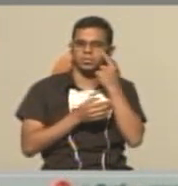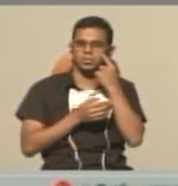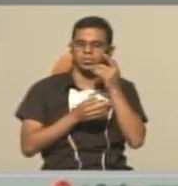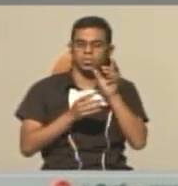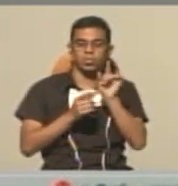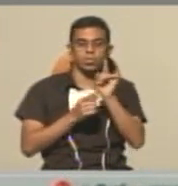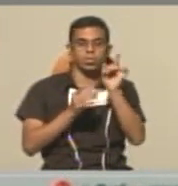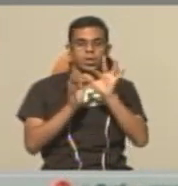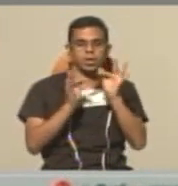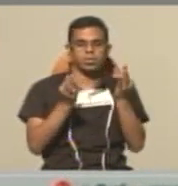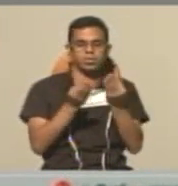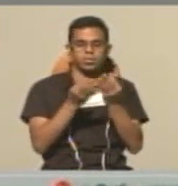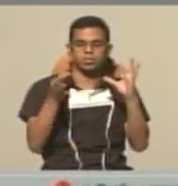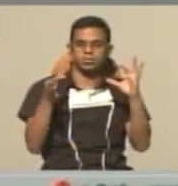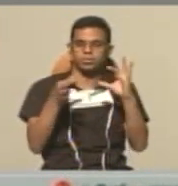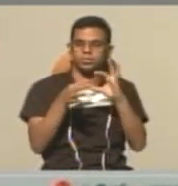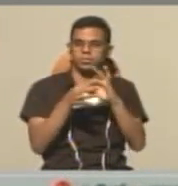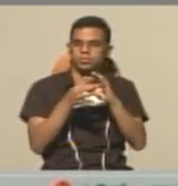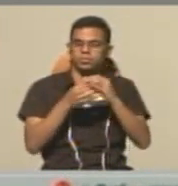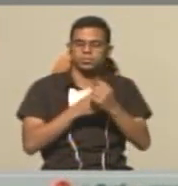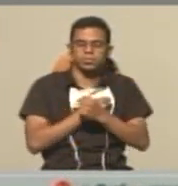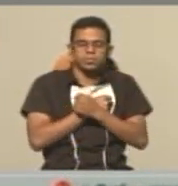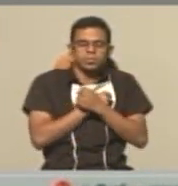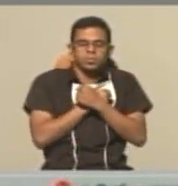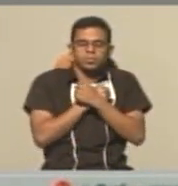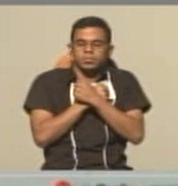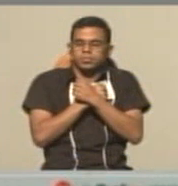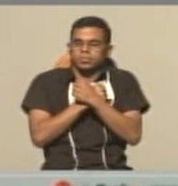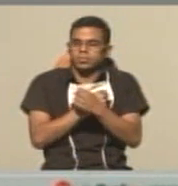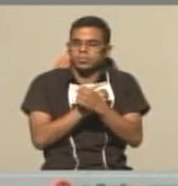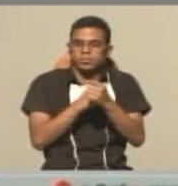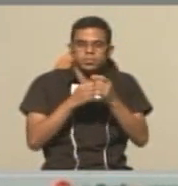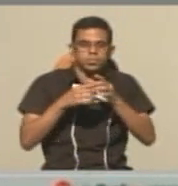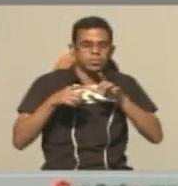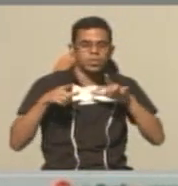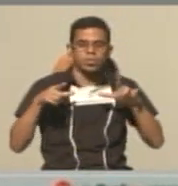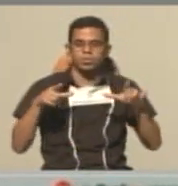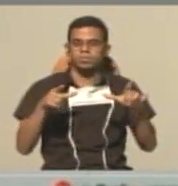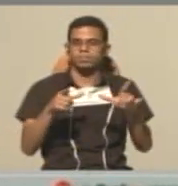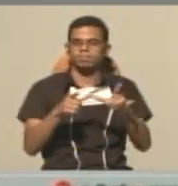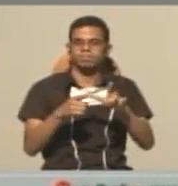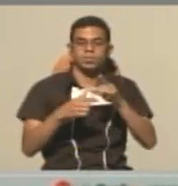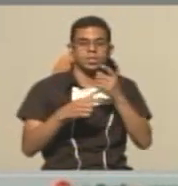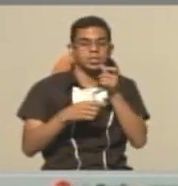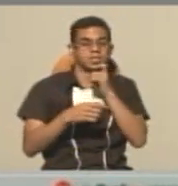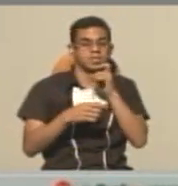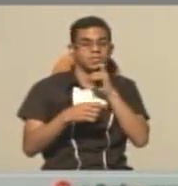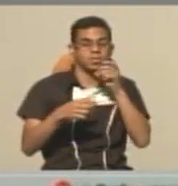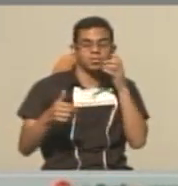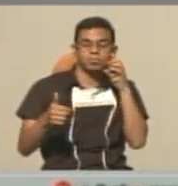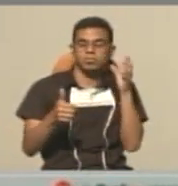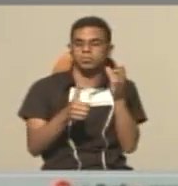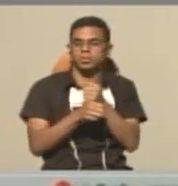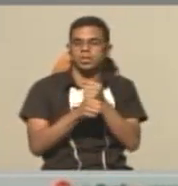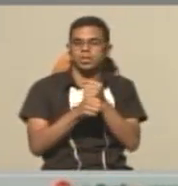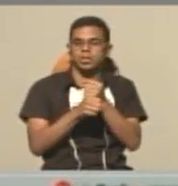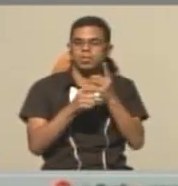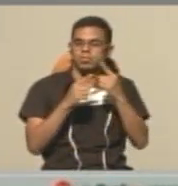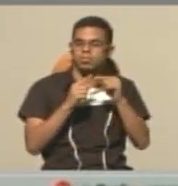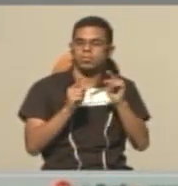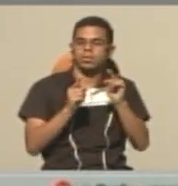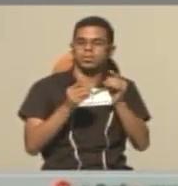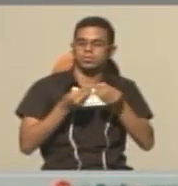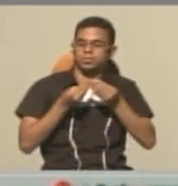familia unida y llena de amor es un lujo difícil de conseguir, pero le da